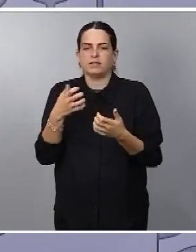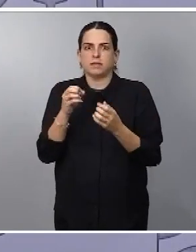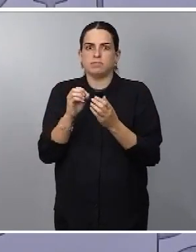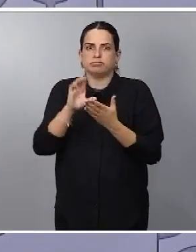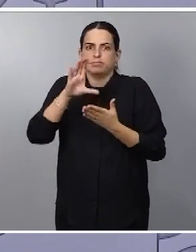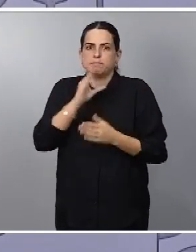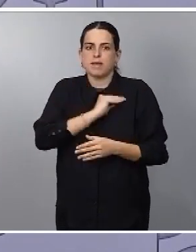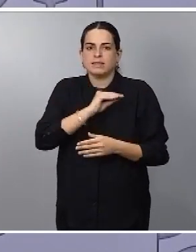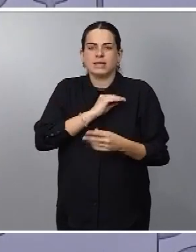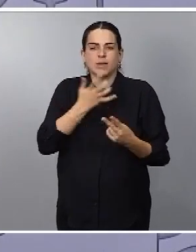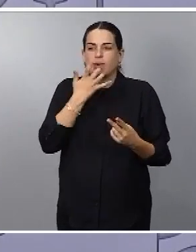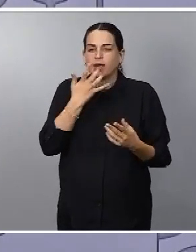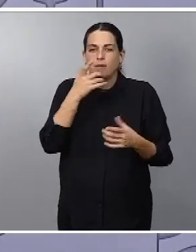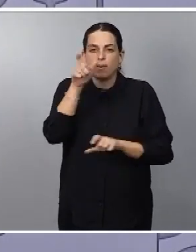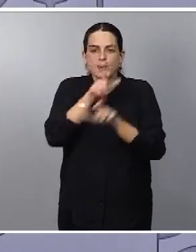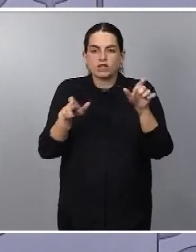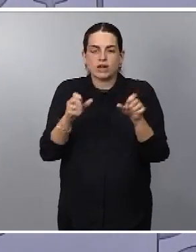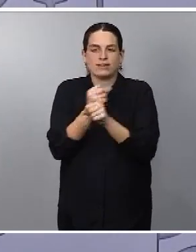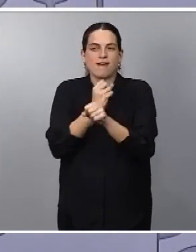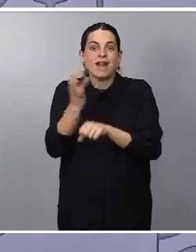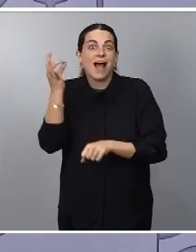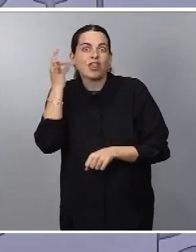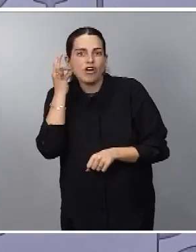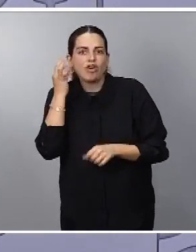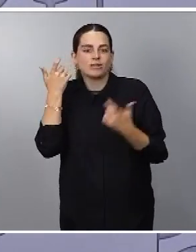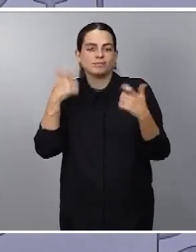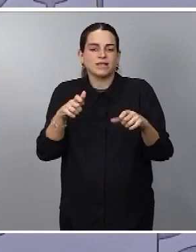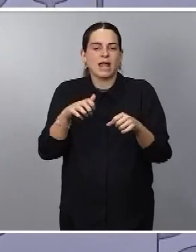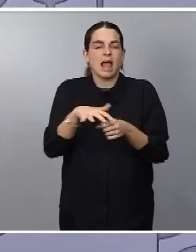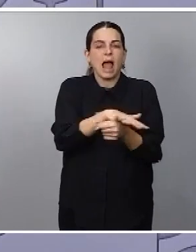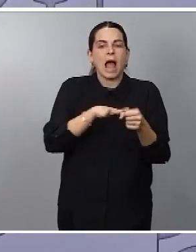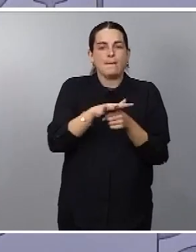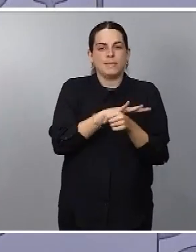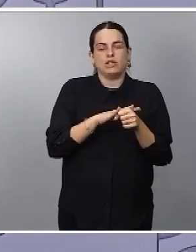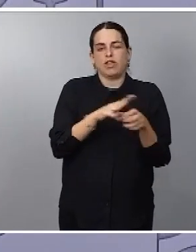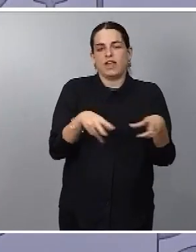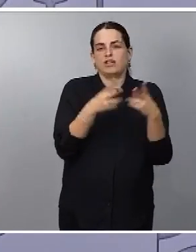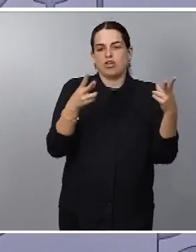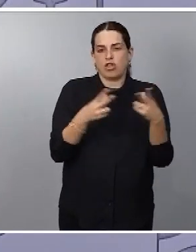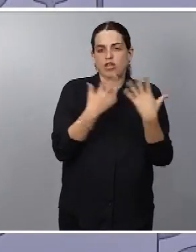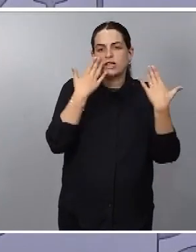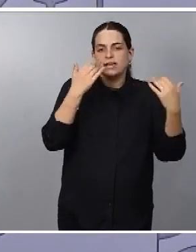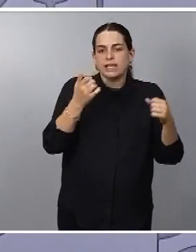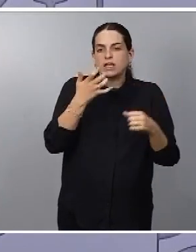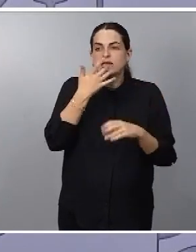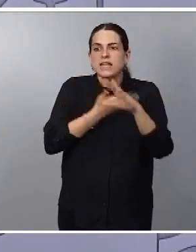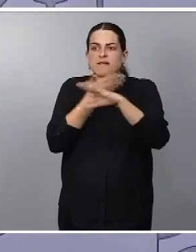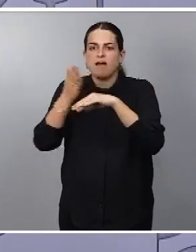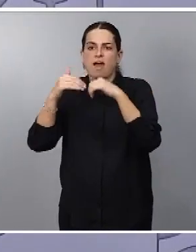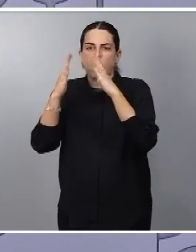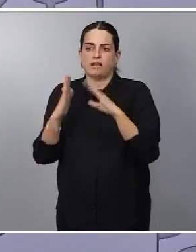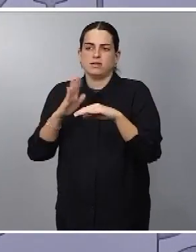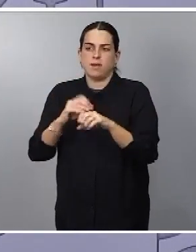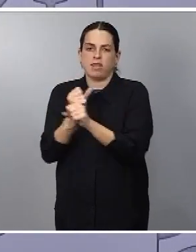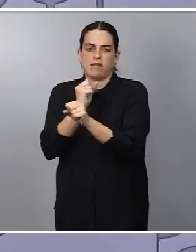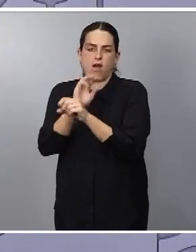las trabajadoras, especialmente mujeres, del ámbito sociosanitario y también las trabajadoras de servicio de ayuda a domicilio. Incorpora a esta